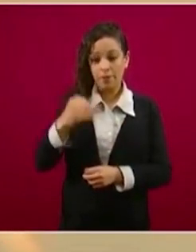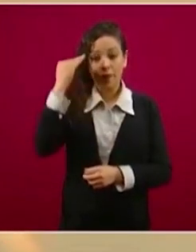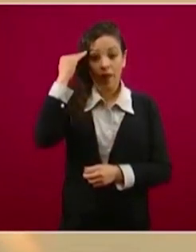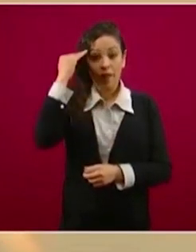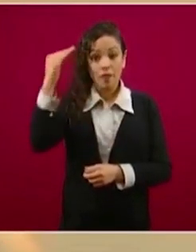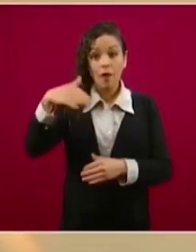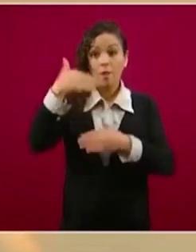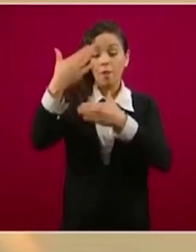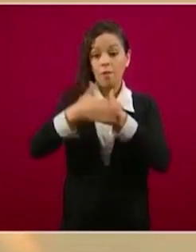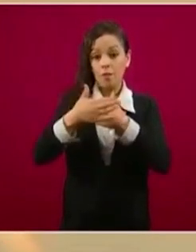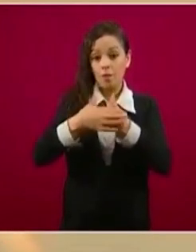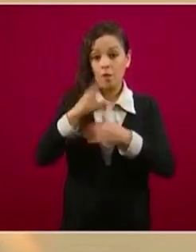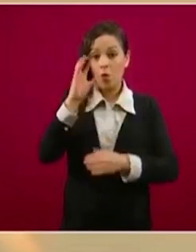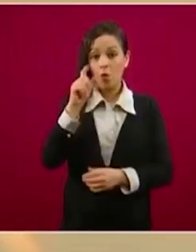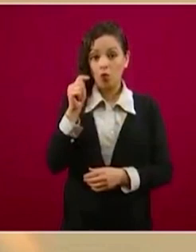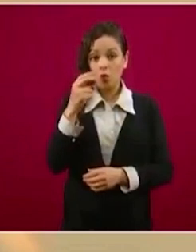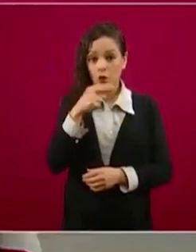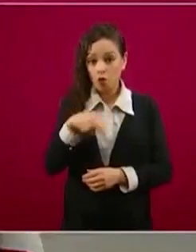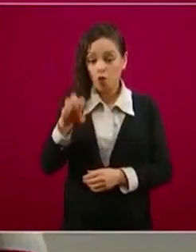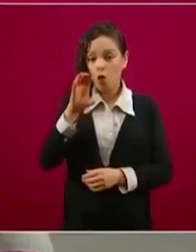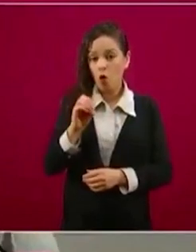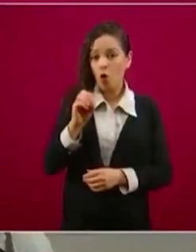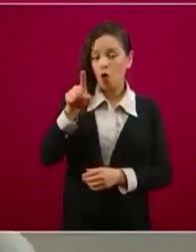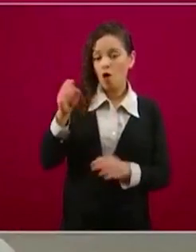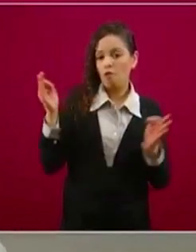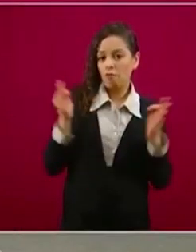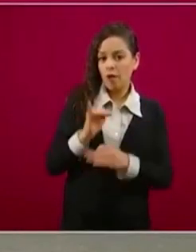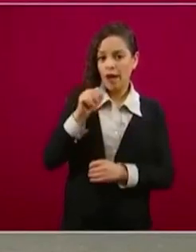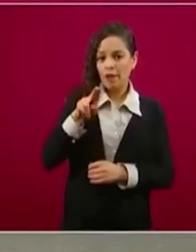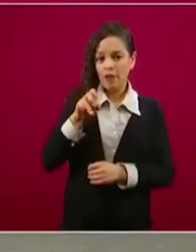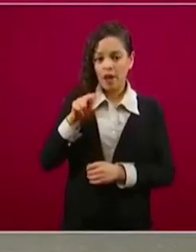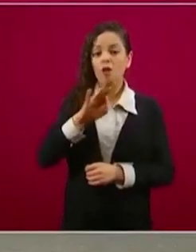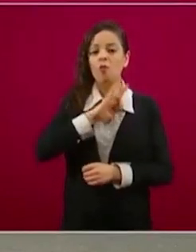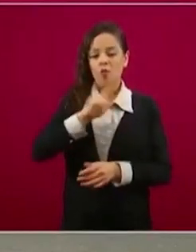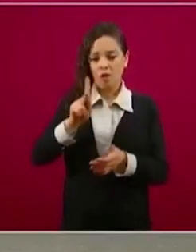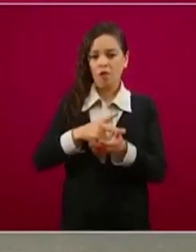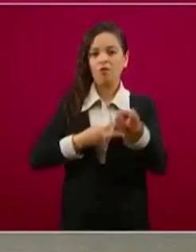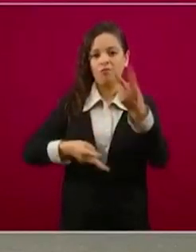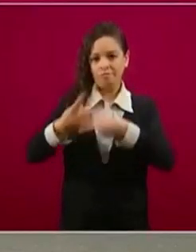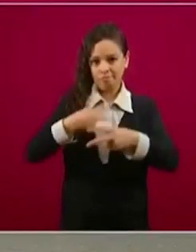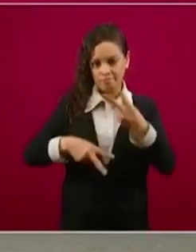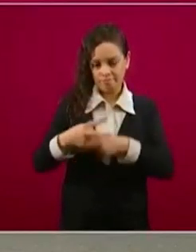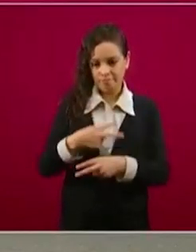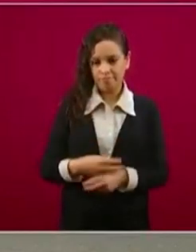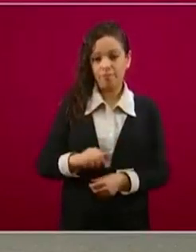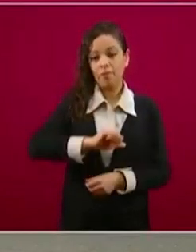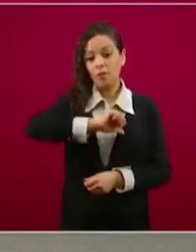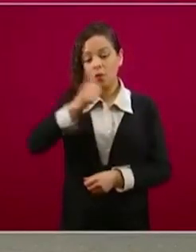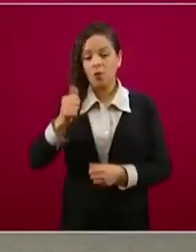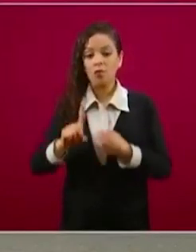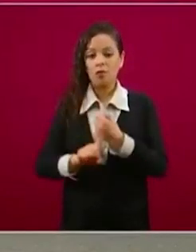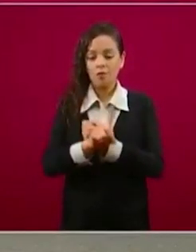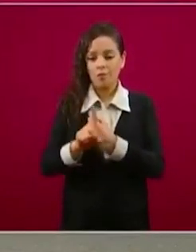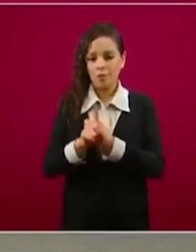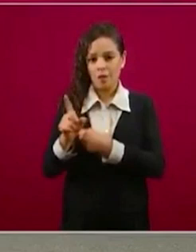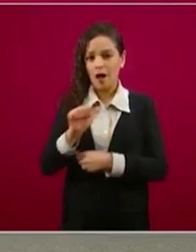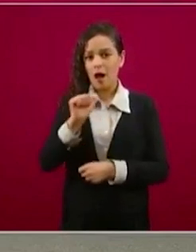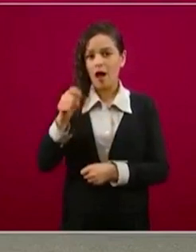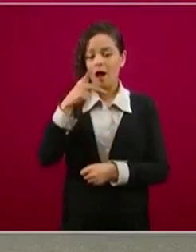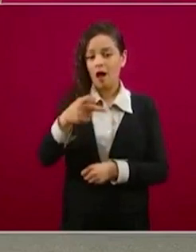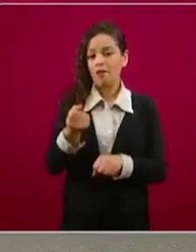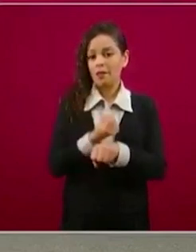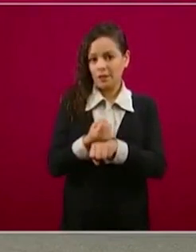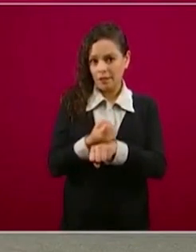regrese el COVID como un segundo brote. Sobre la hemofilia y otros trastornos de la coagulación, no son un elemento